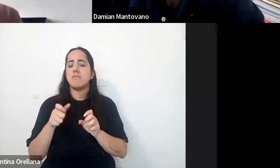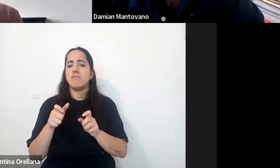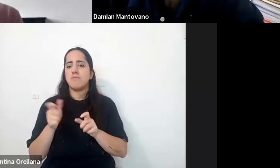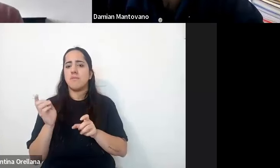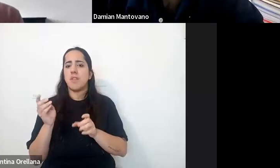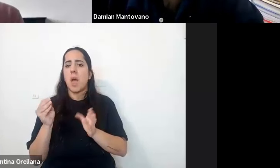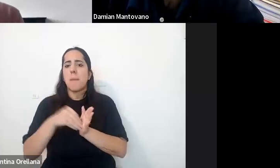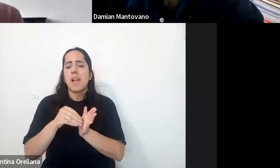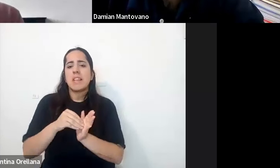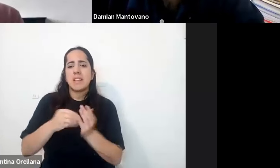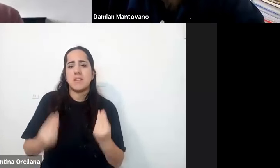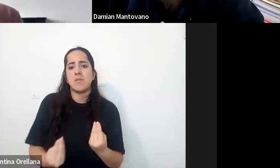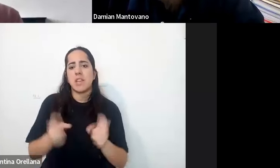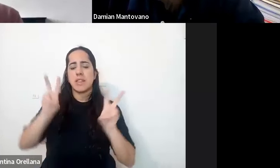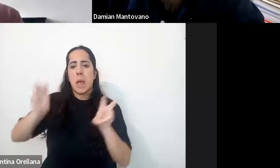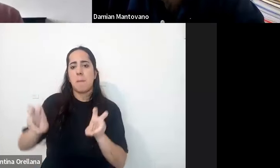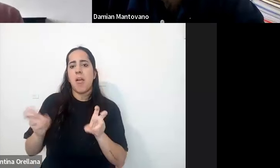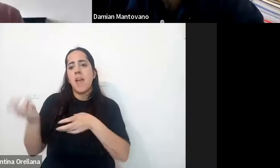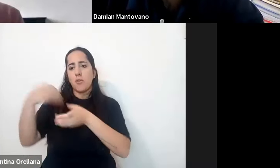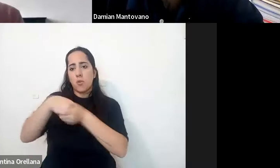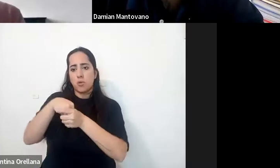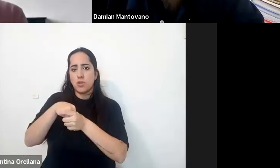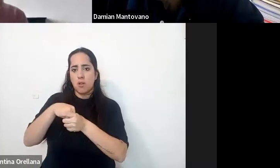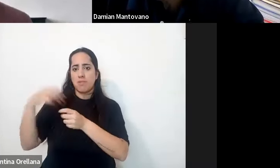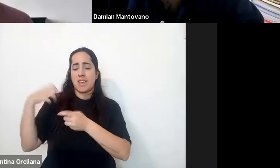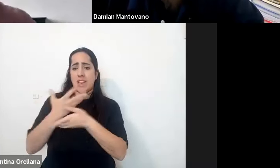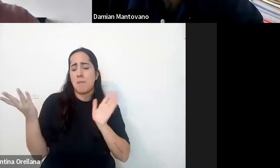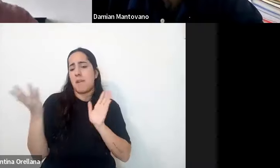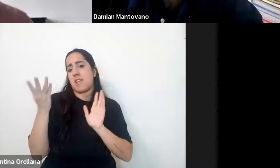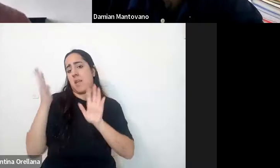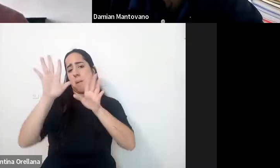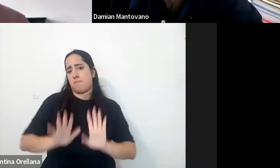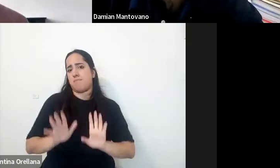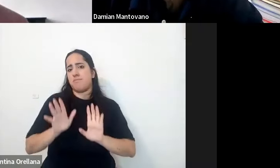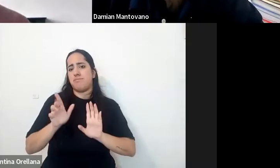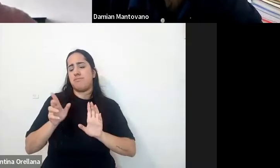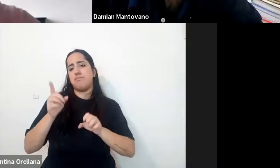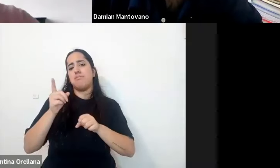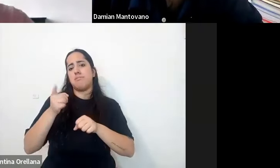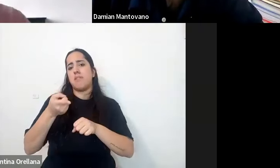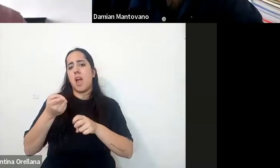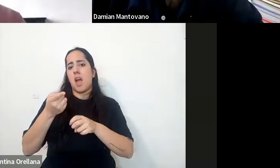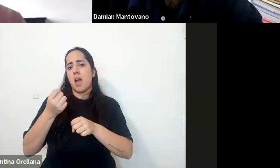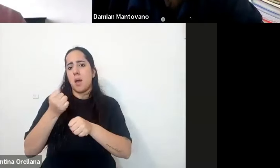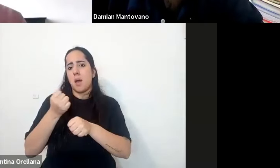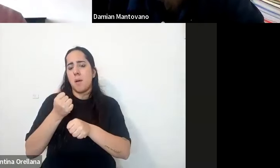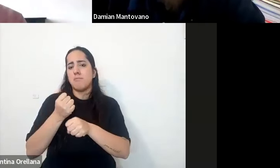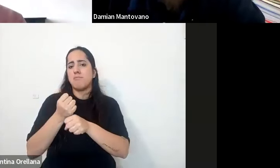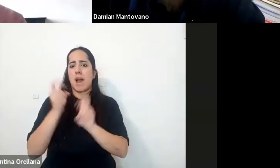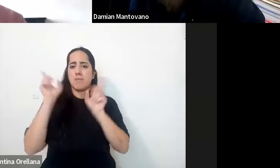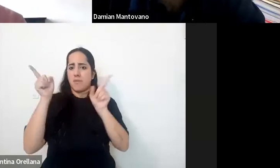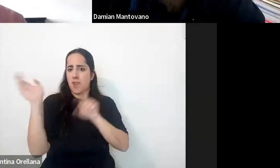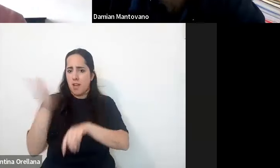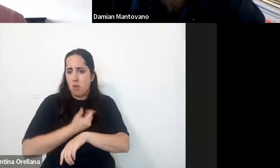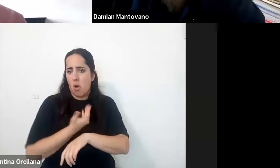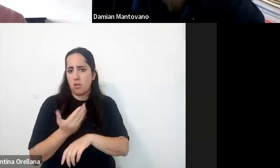didáticas inclusivas en general para todos los profesorados más allá del nivel o la disciplina para la cual se esté